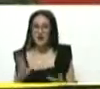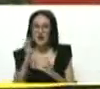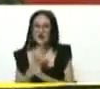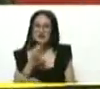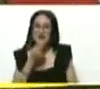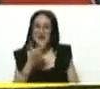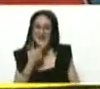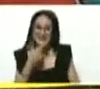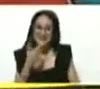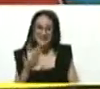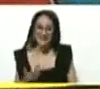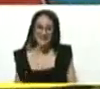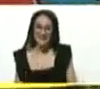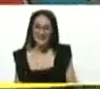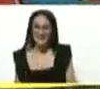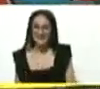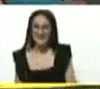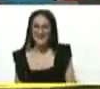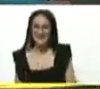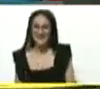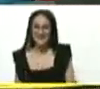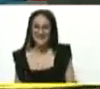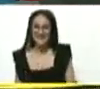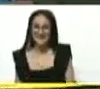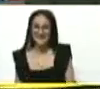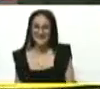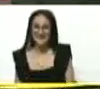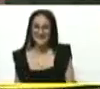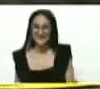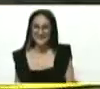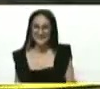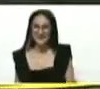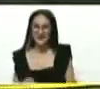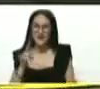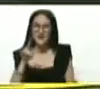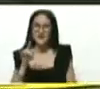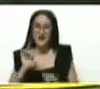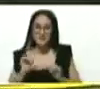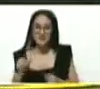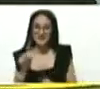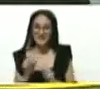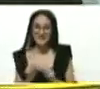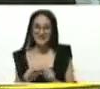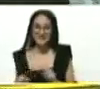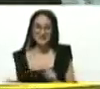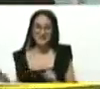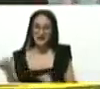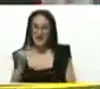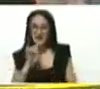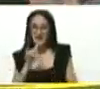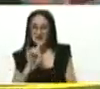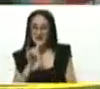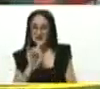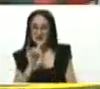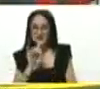linda como esta. De lunes. Bueno, arrancando la semana en forma.